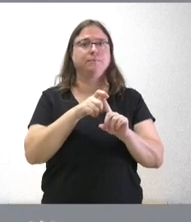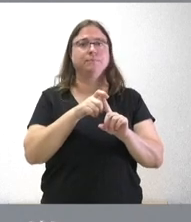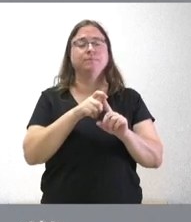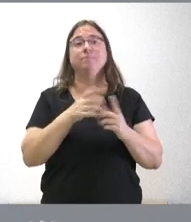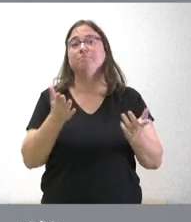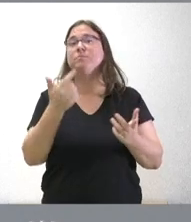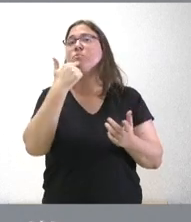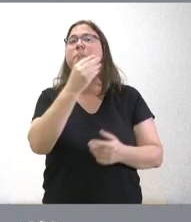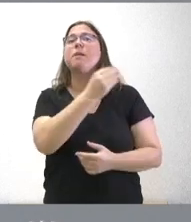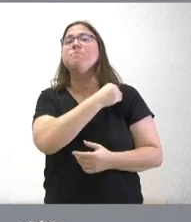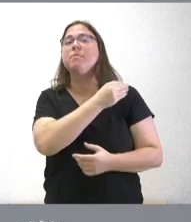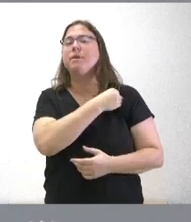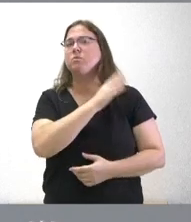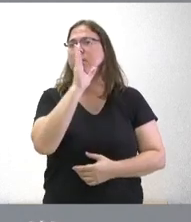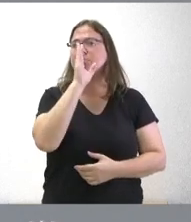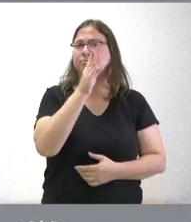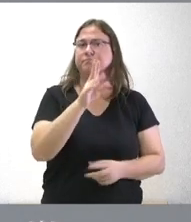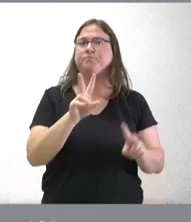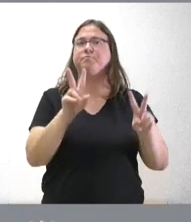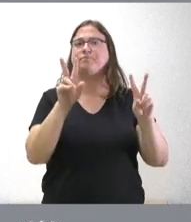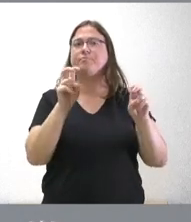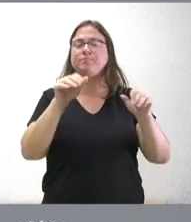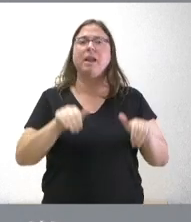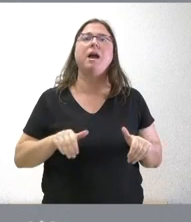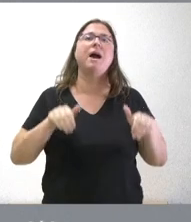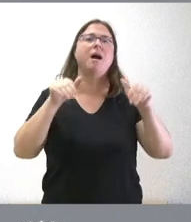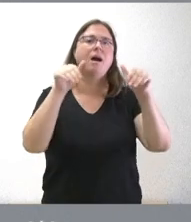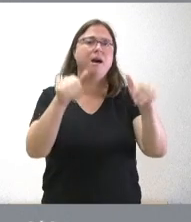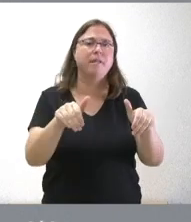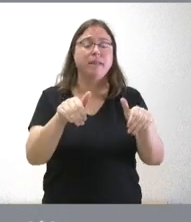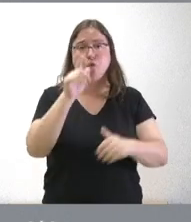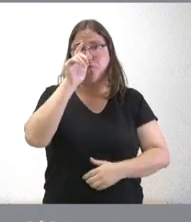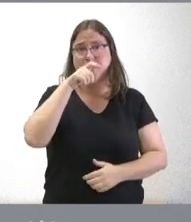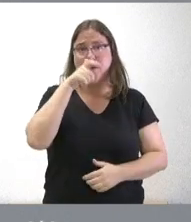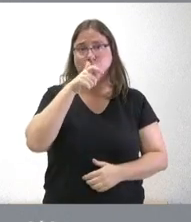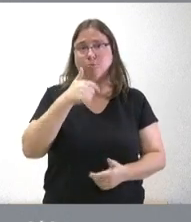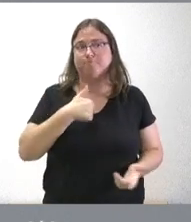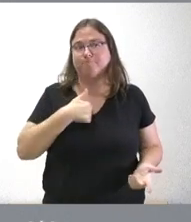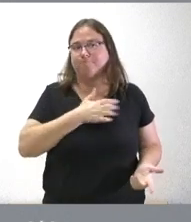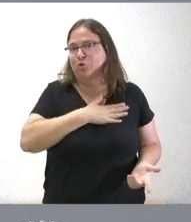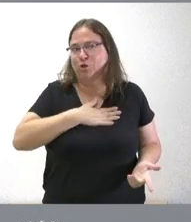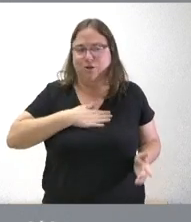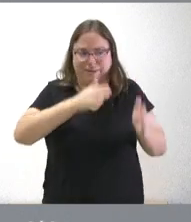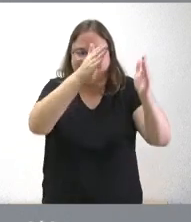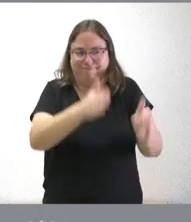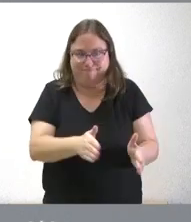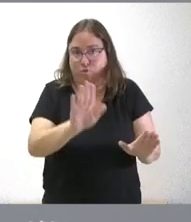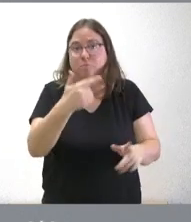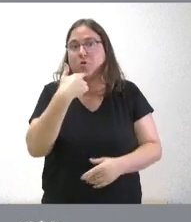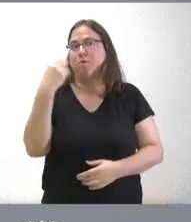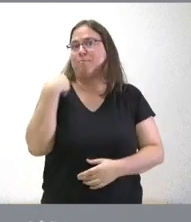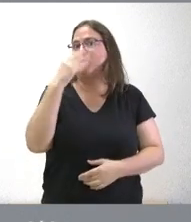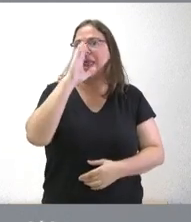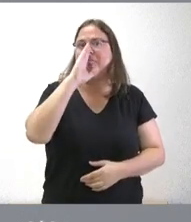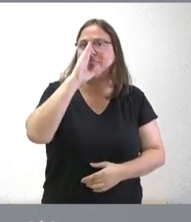usted me preguntaba incluso más directamente por el candidato Feijó yo tampoco quisiera singularizar pero dado que la pregunta es tan